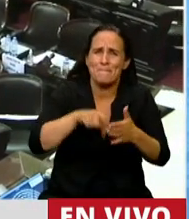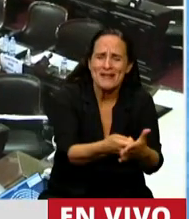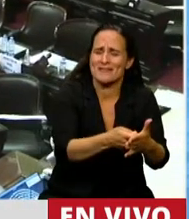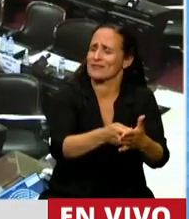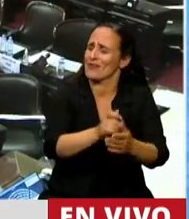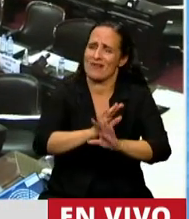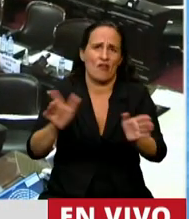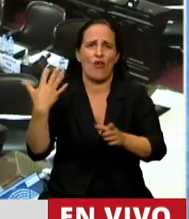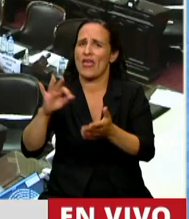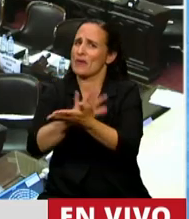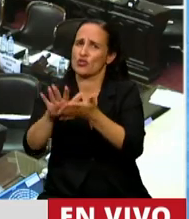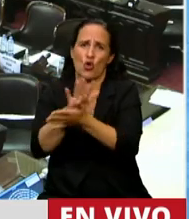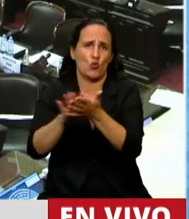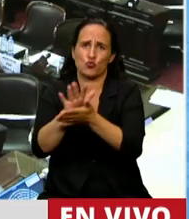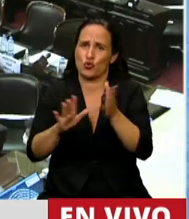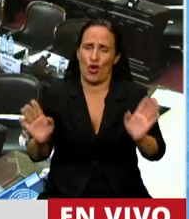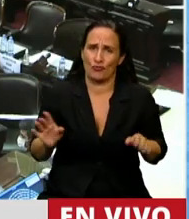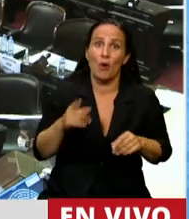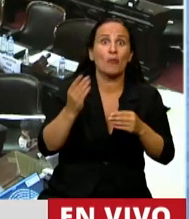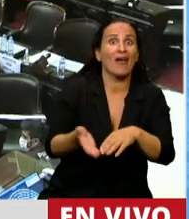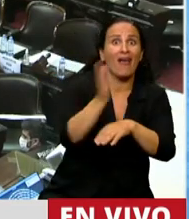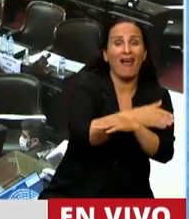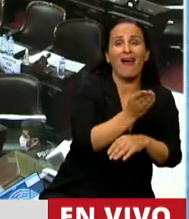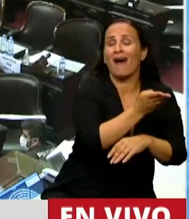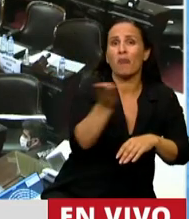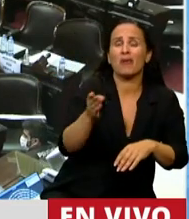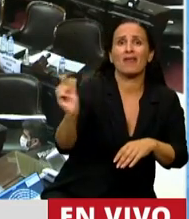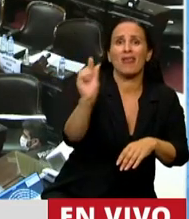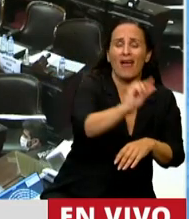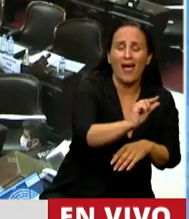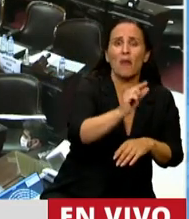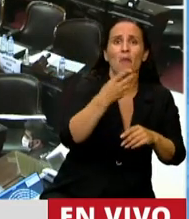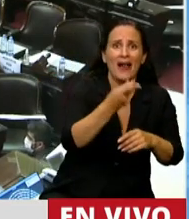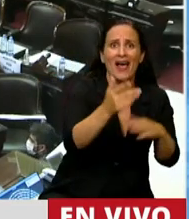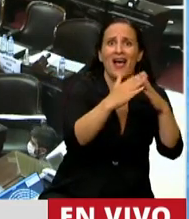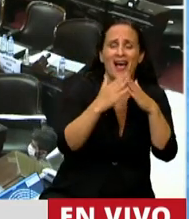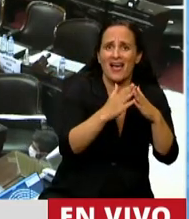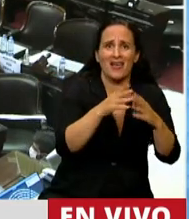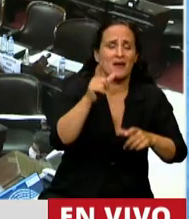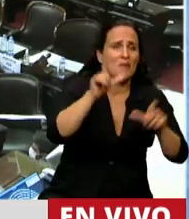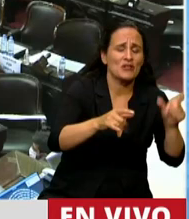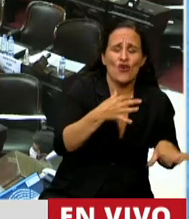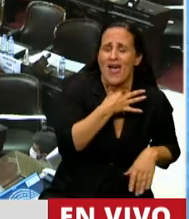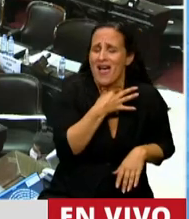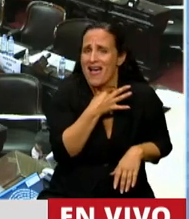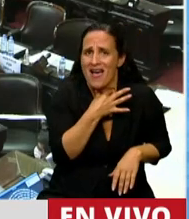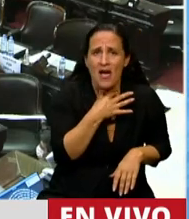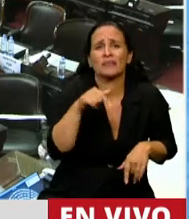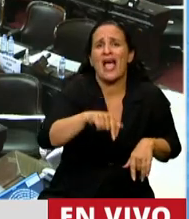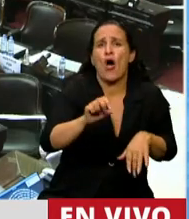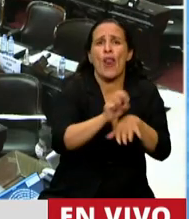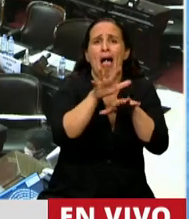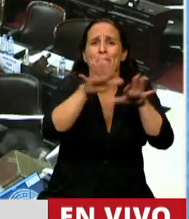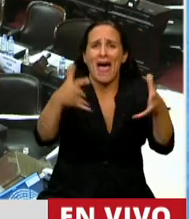bancos que hicieron usuarios bancarios para adquirir su casa, su primera casa, están apretando a esas personas. Ahora estamos en pandemia,